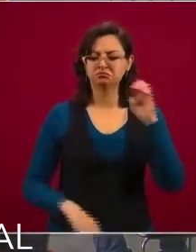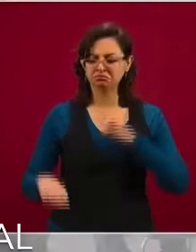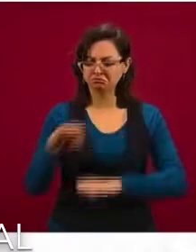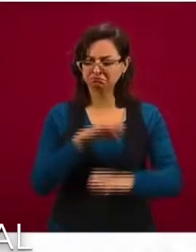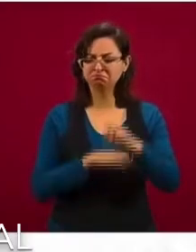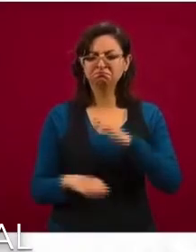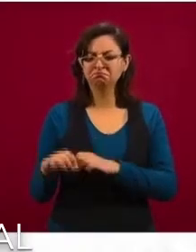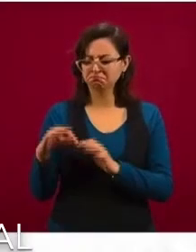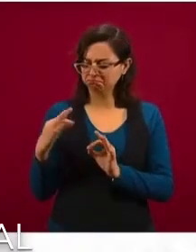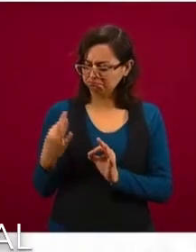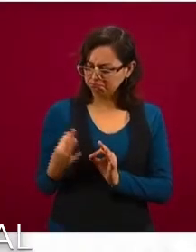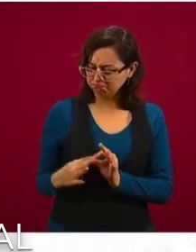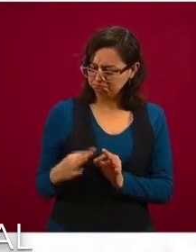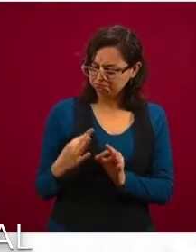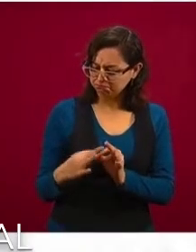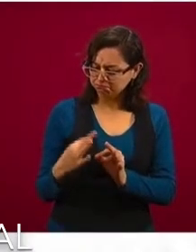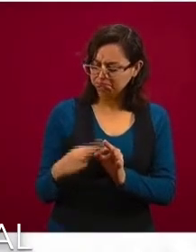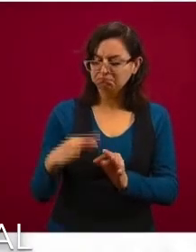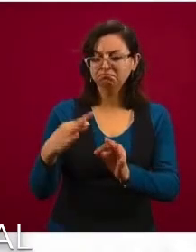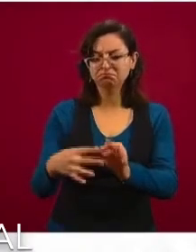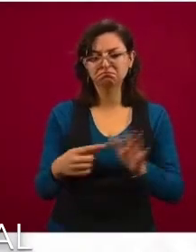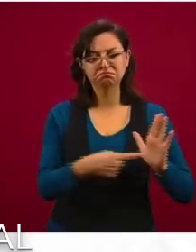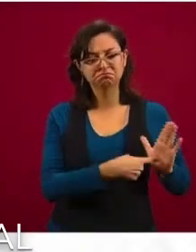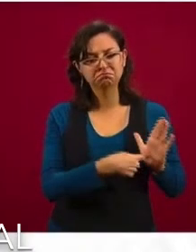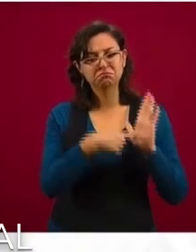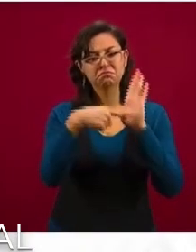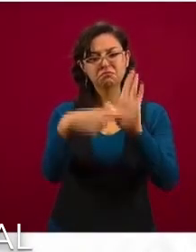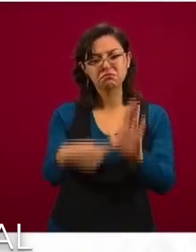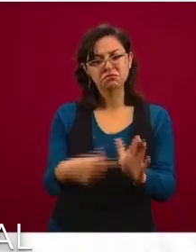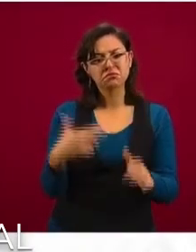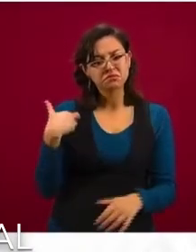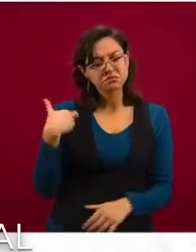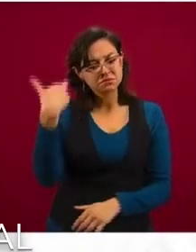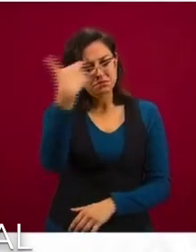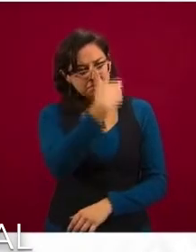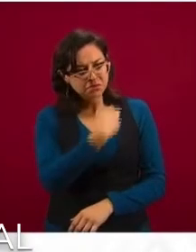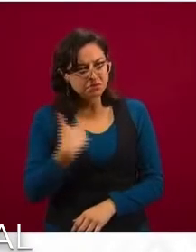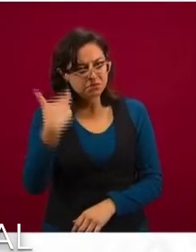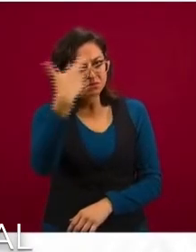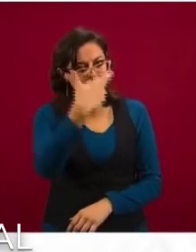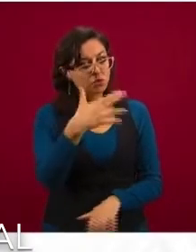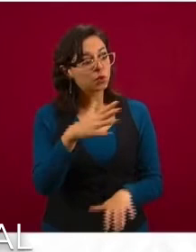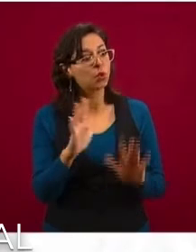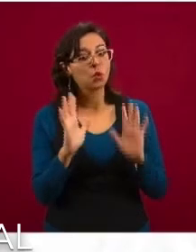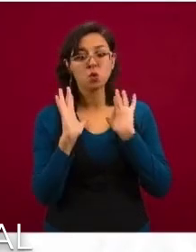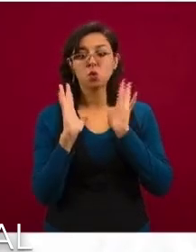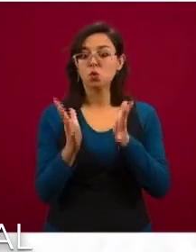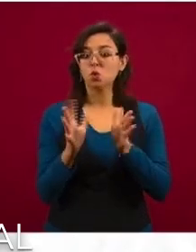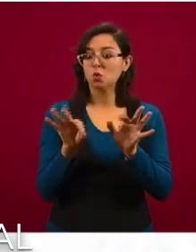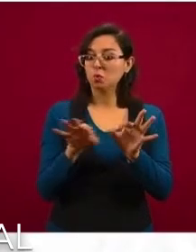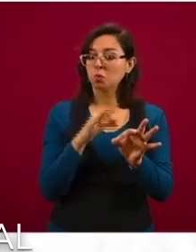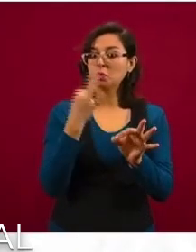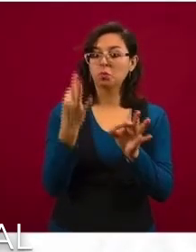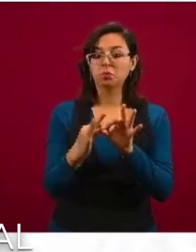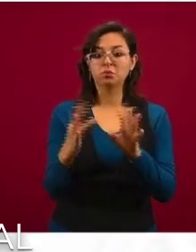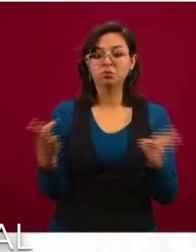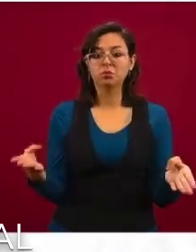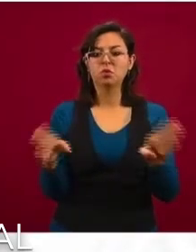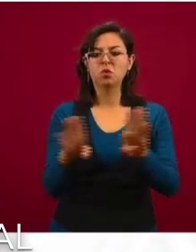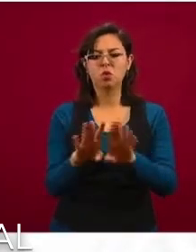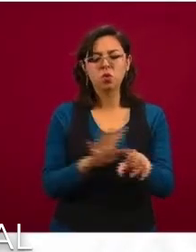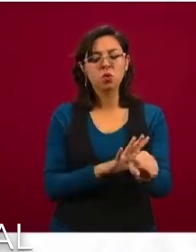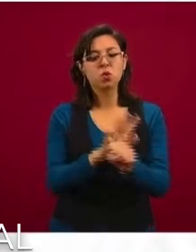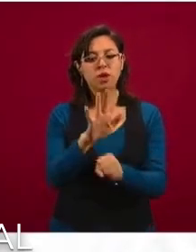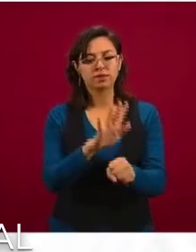que hemos revisado y que cuando llegamos ya están las puertas cerradas, y aquí vamos a destacar